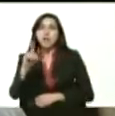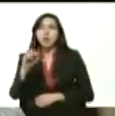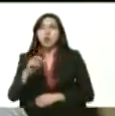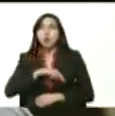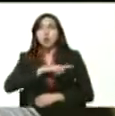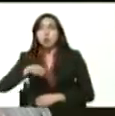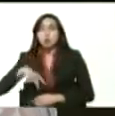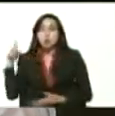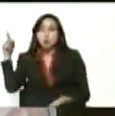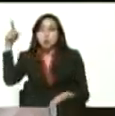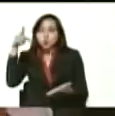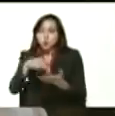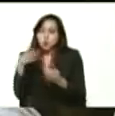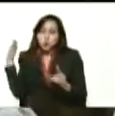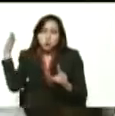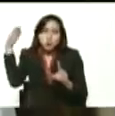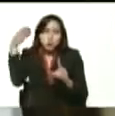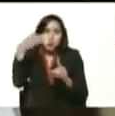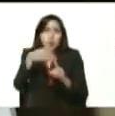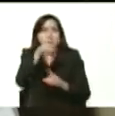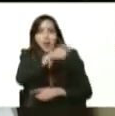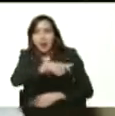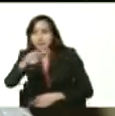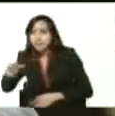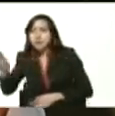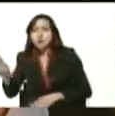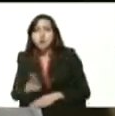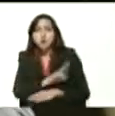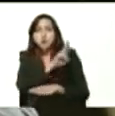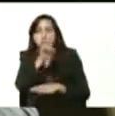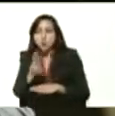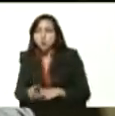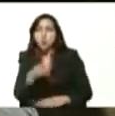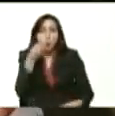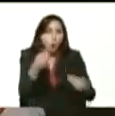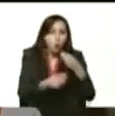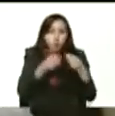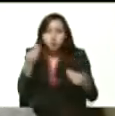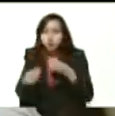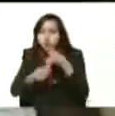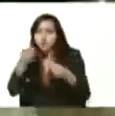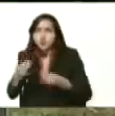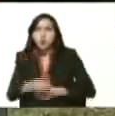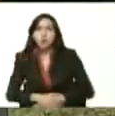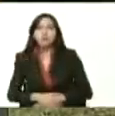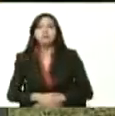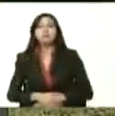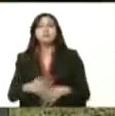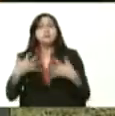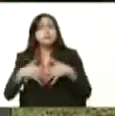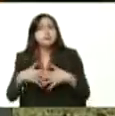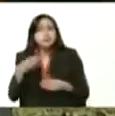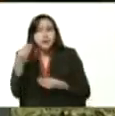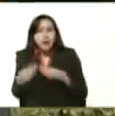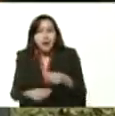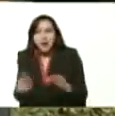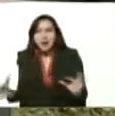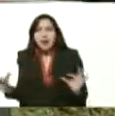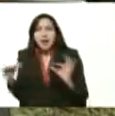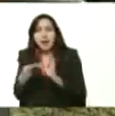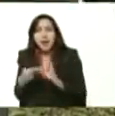directamente al productor a través de las alianzas realizadas entre Pequibén gobernadores